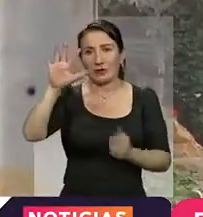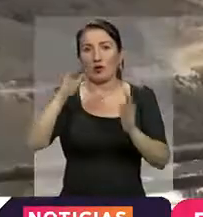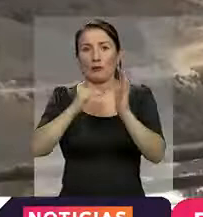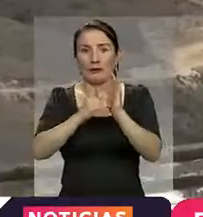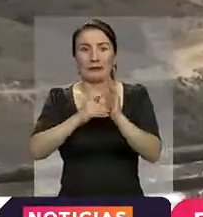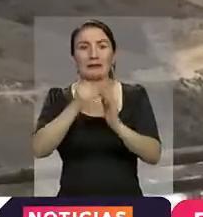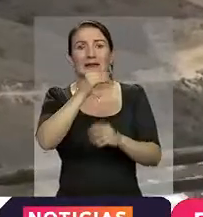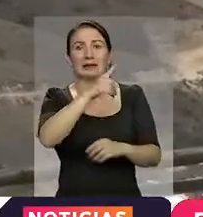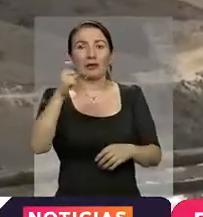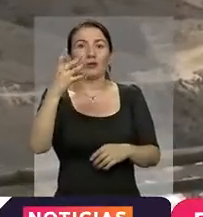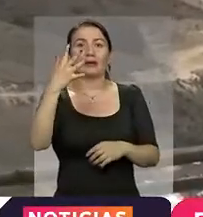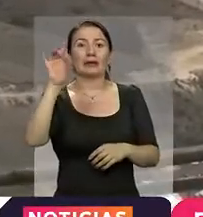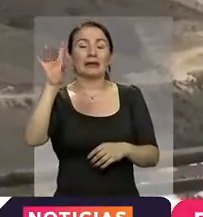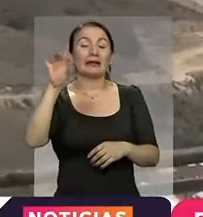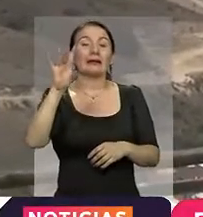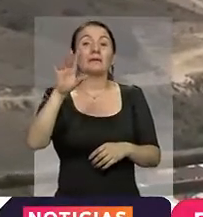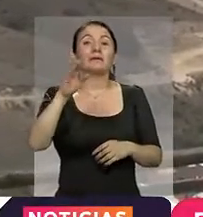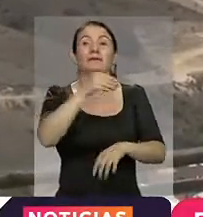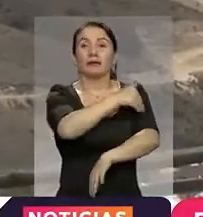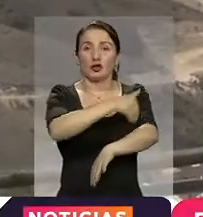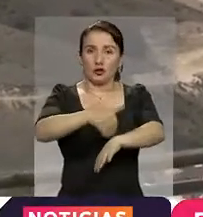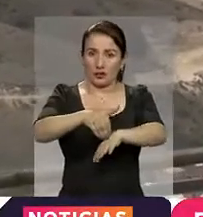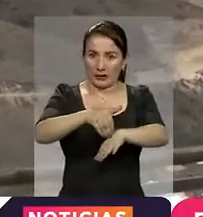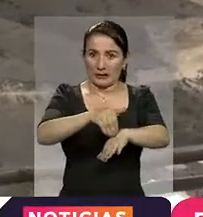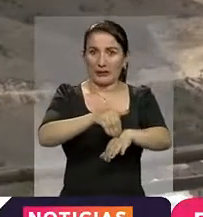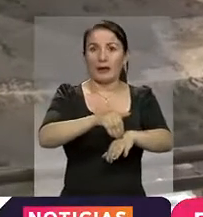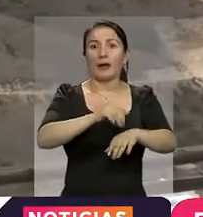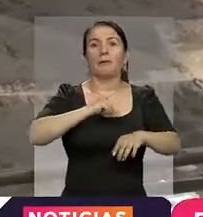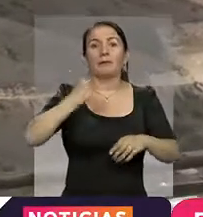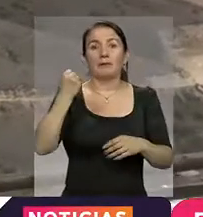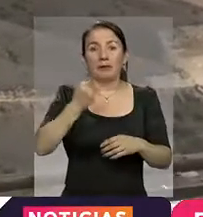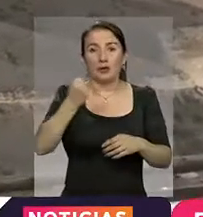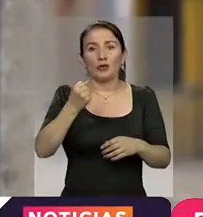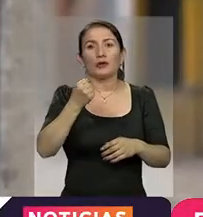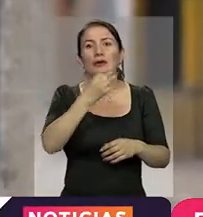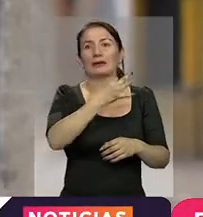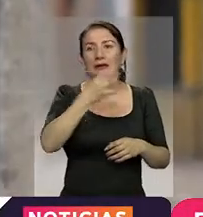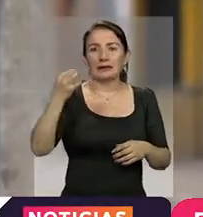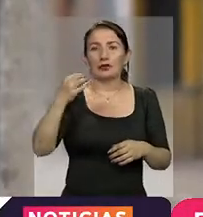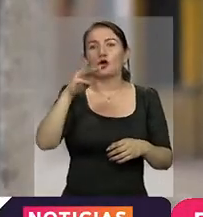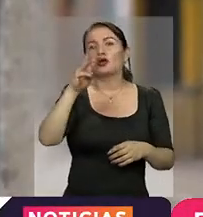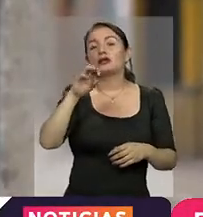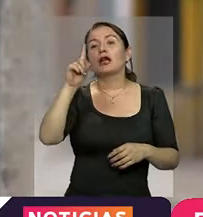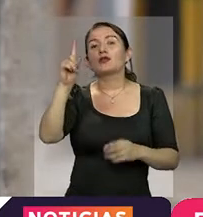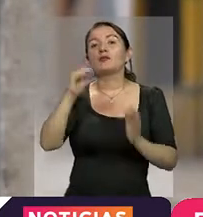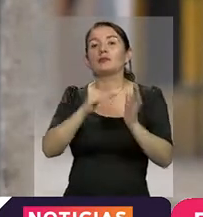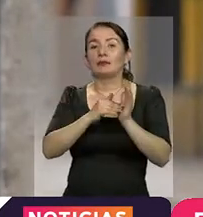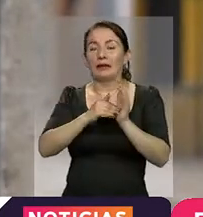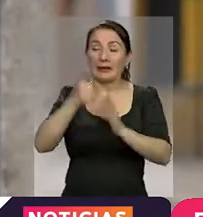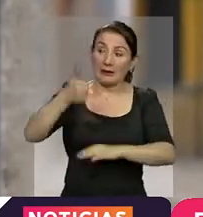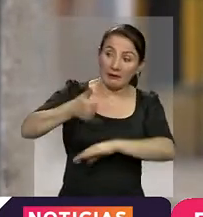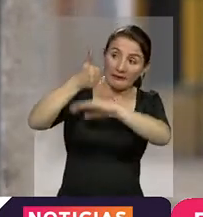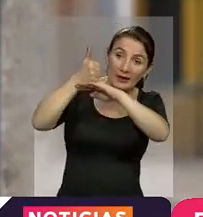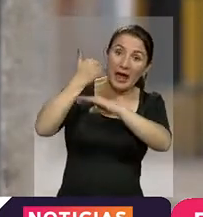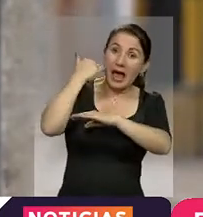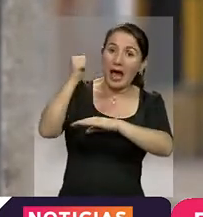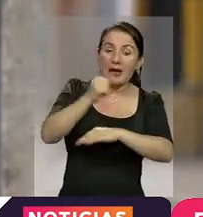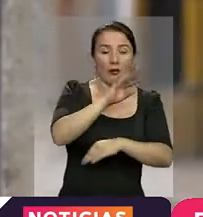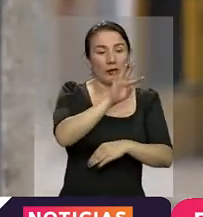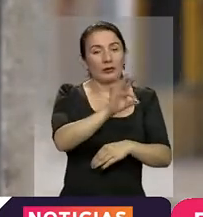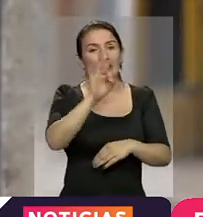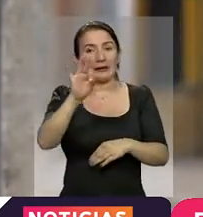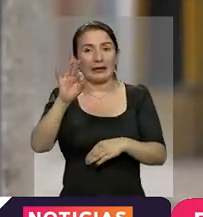115 millones de pesos discriminados en 381 mil hogares con jefatura femenina, 433